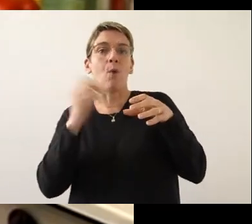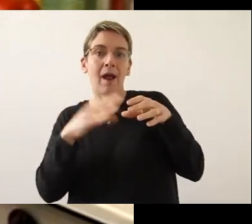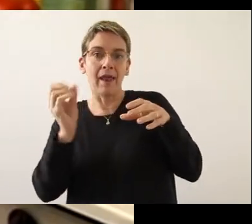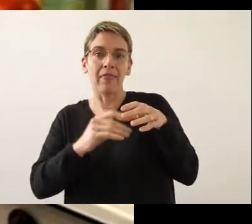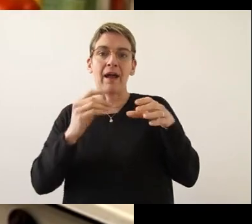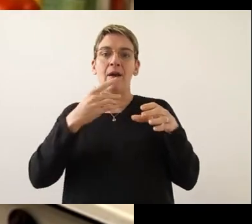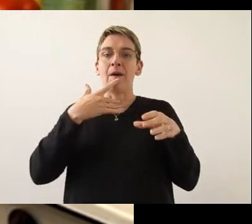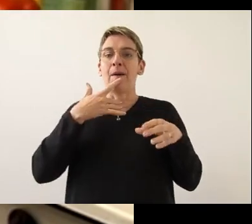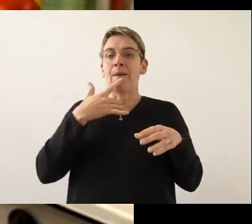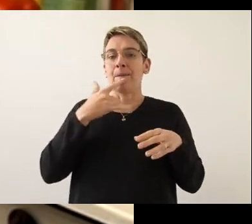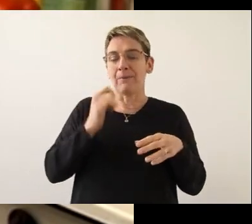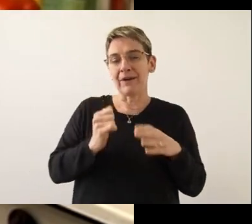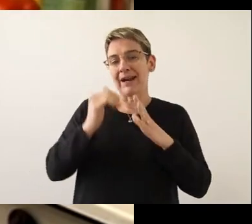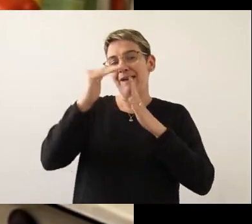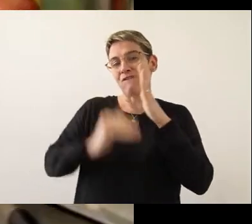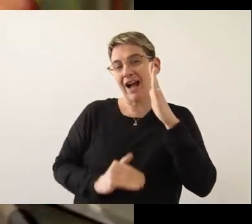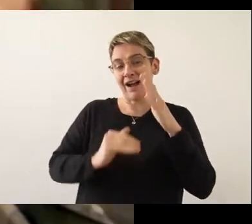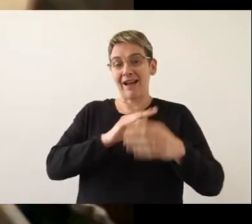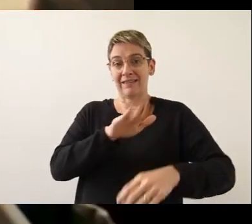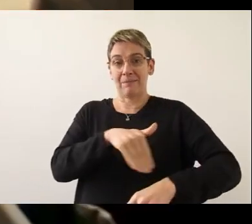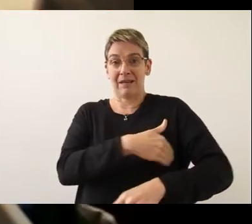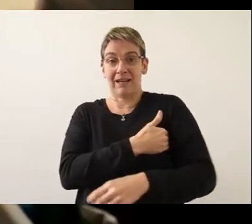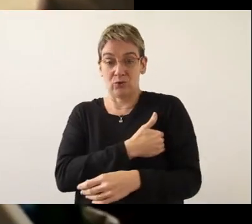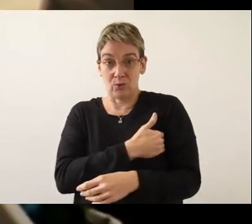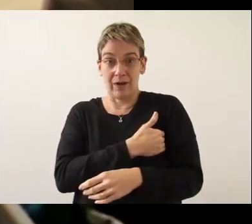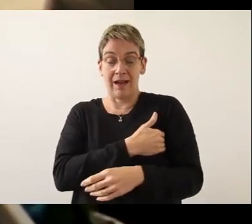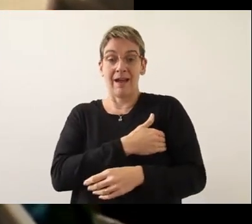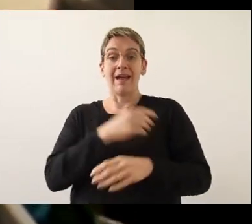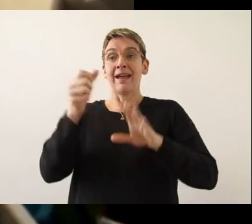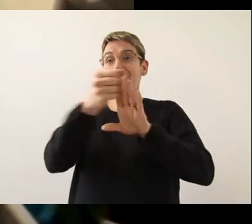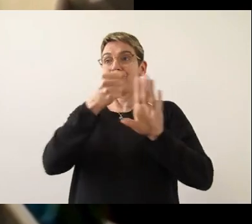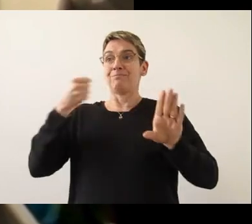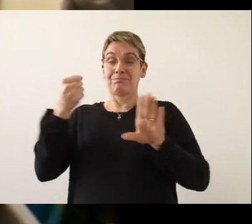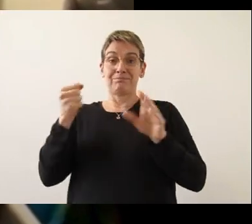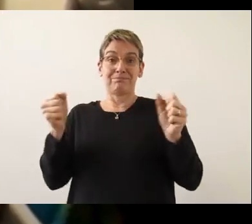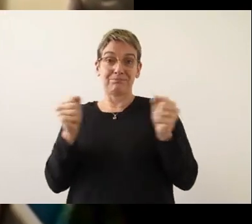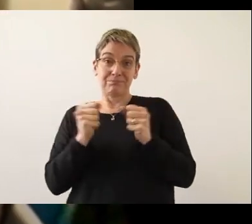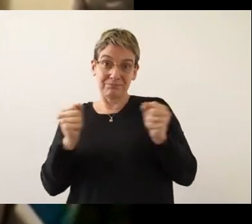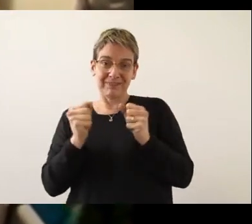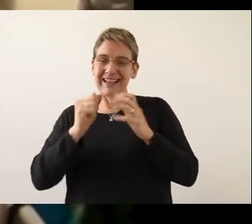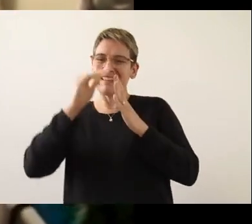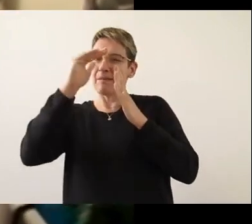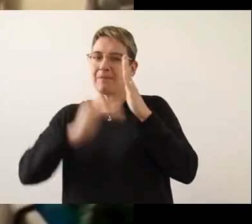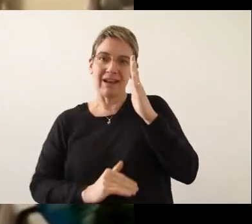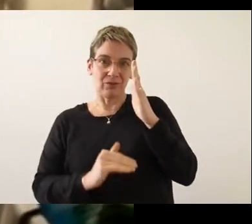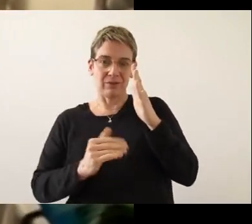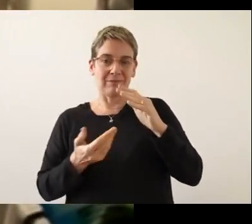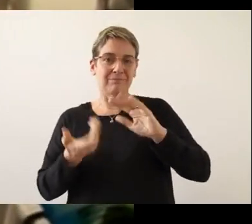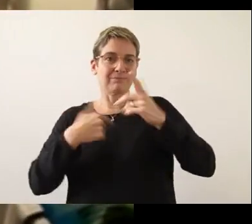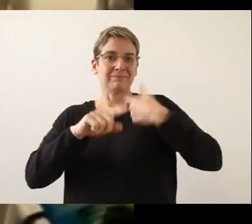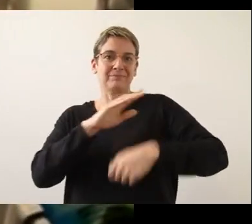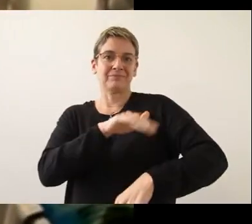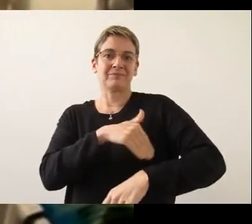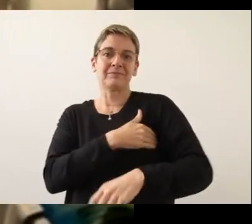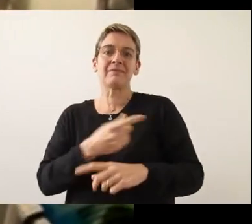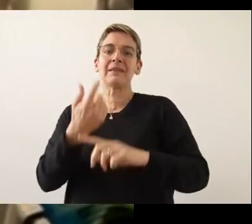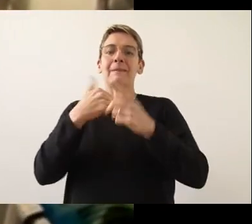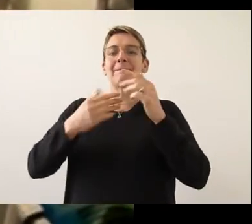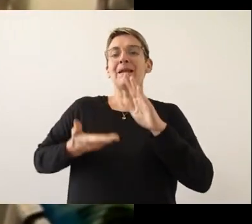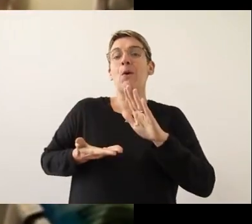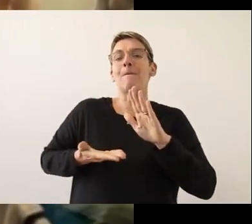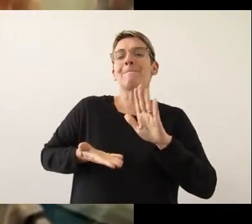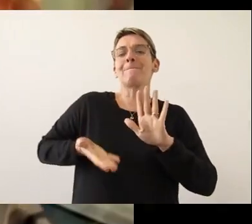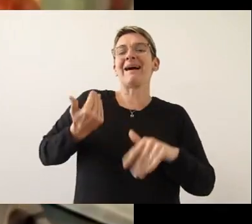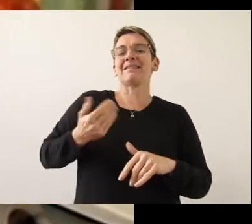de baja temperatura. La refrigeración se da con temperaturas bajas, pero mayores a los